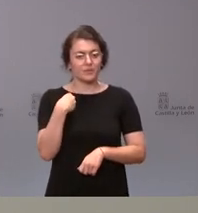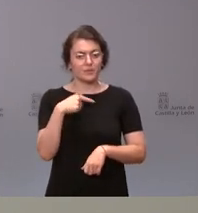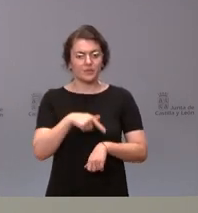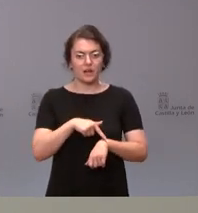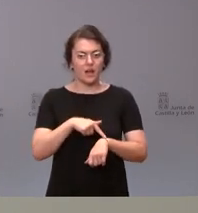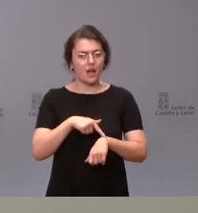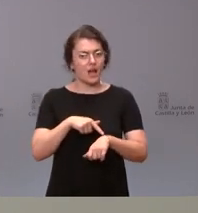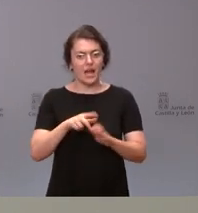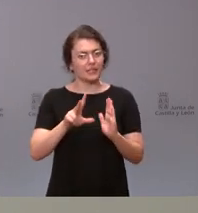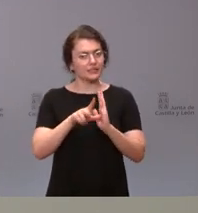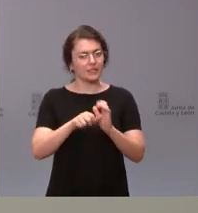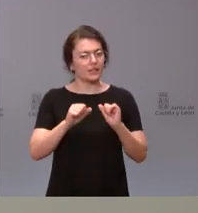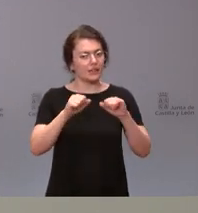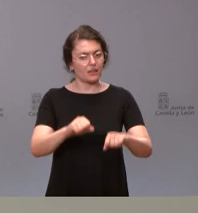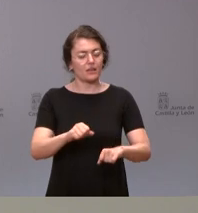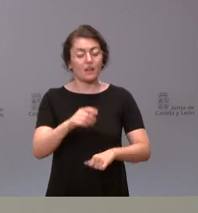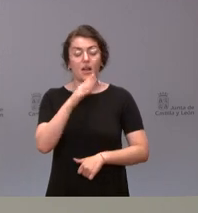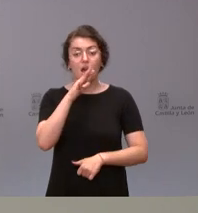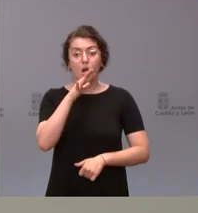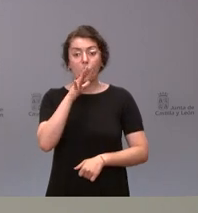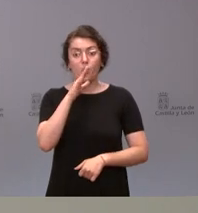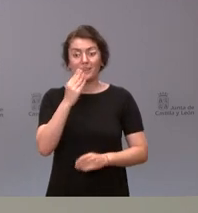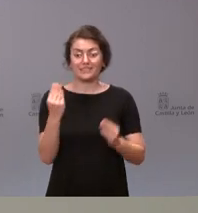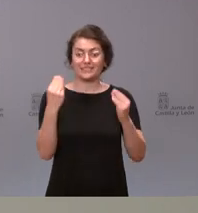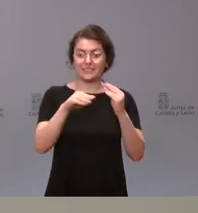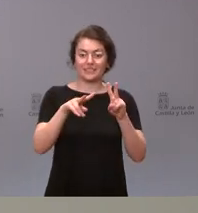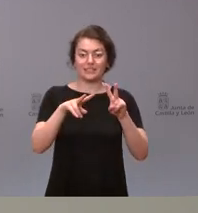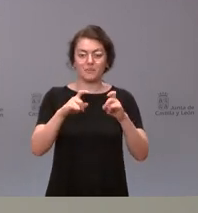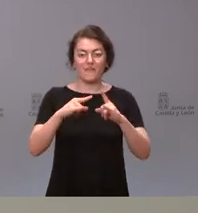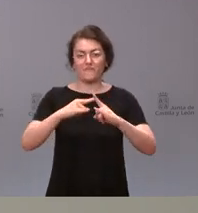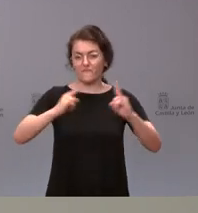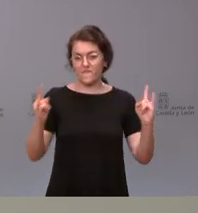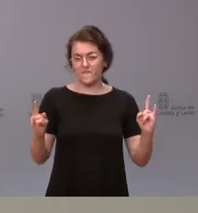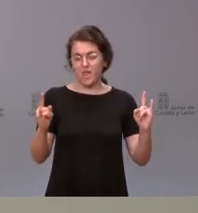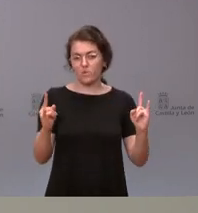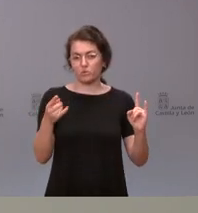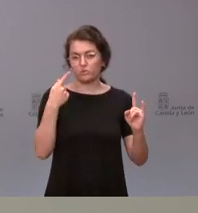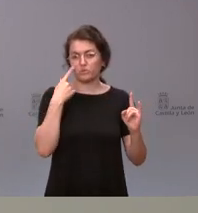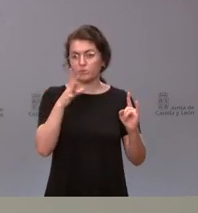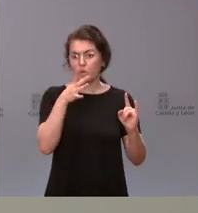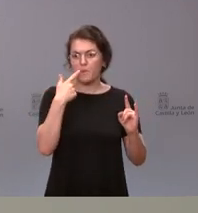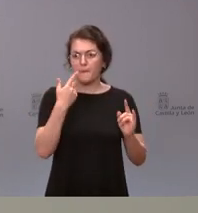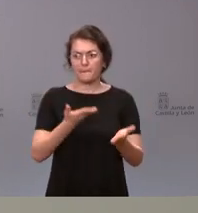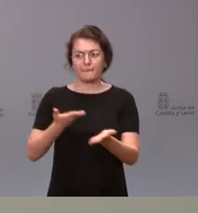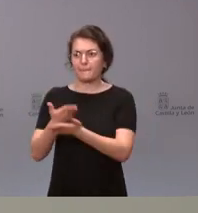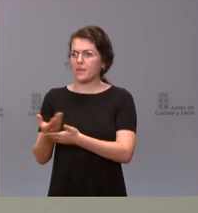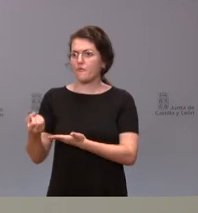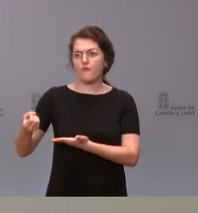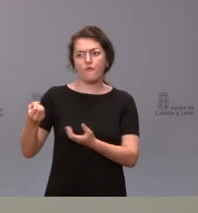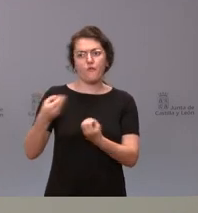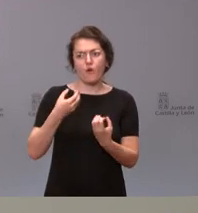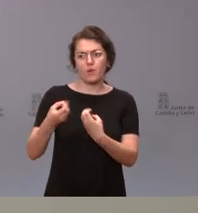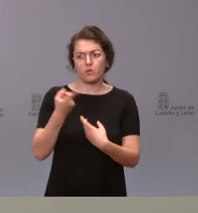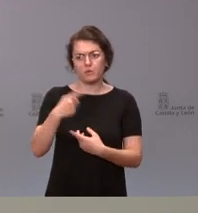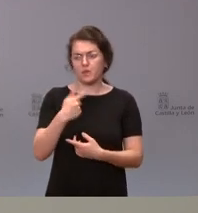materia y ahora según el problema del viaducto y por tanto nosotros hemos pedido la máxima información y también la máxima